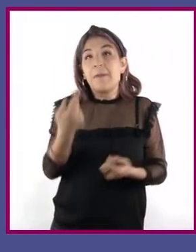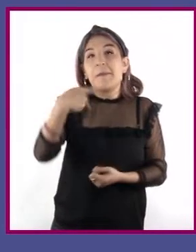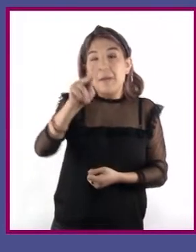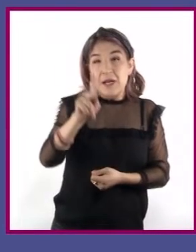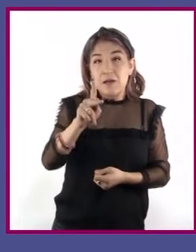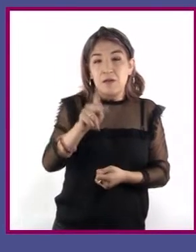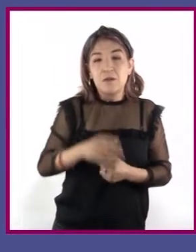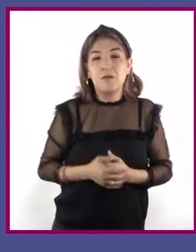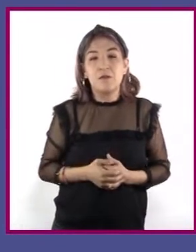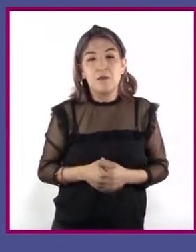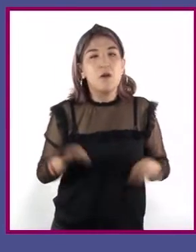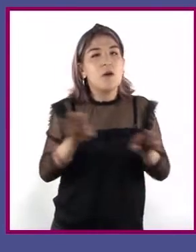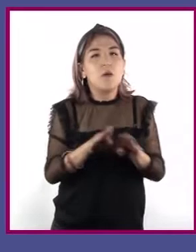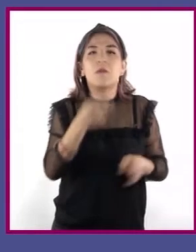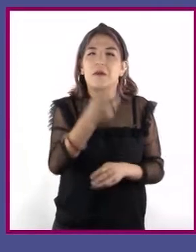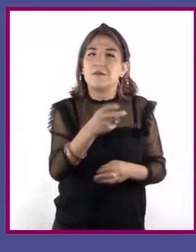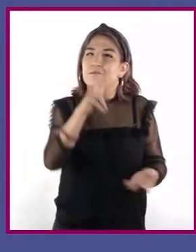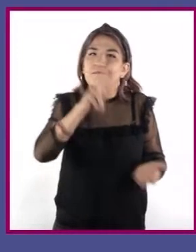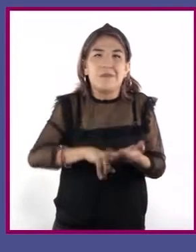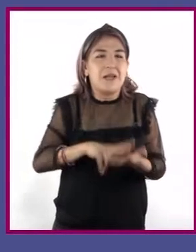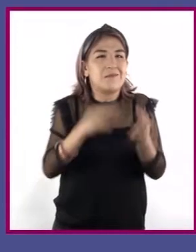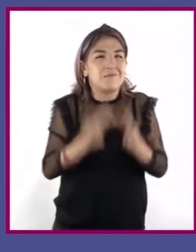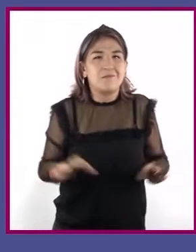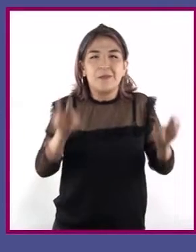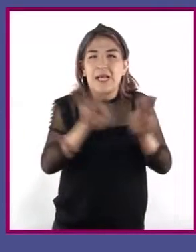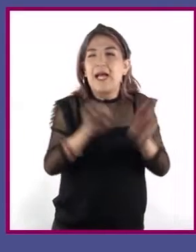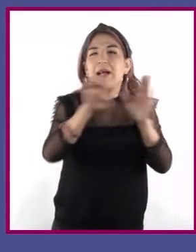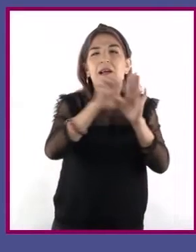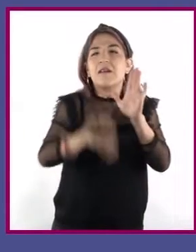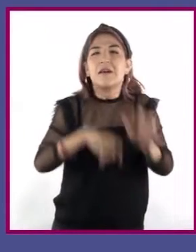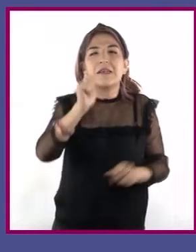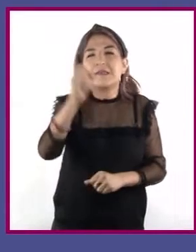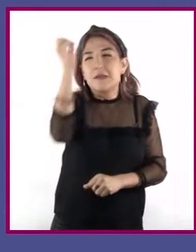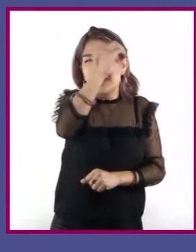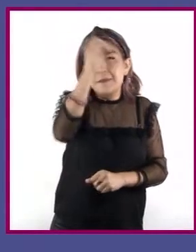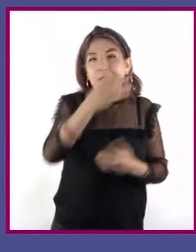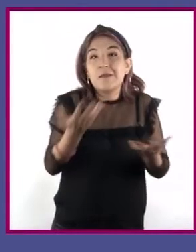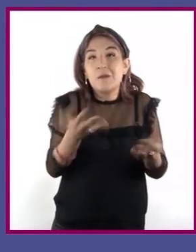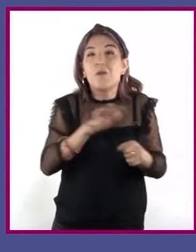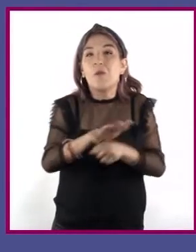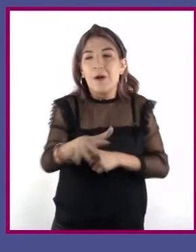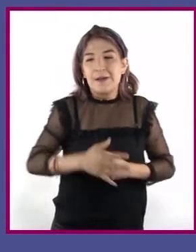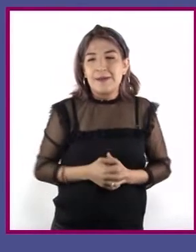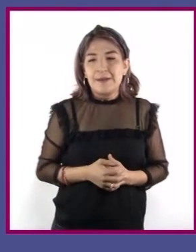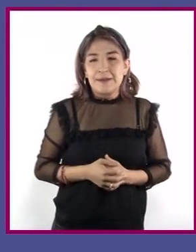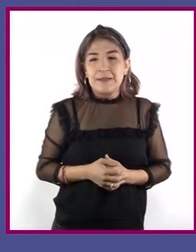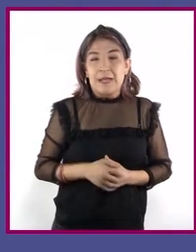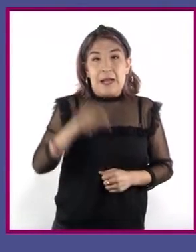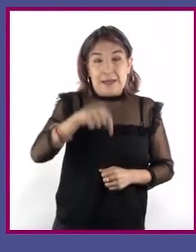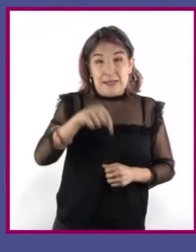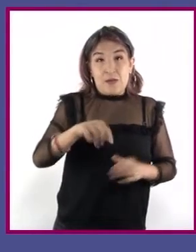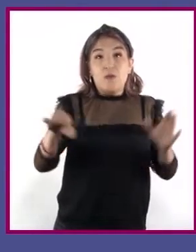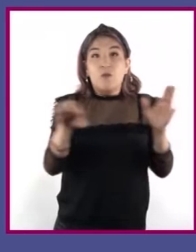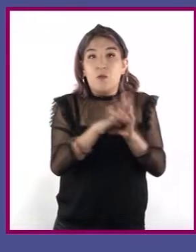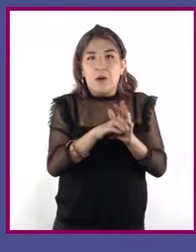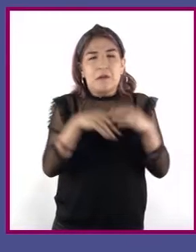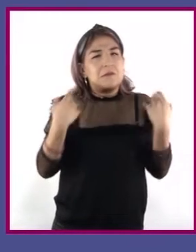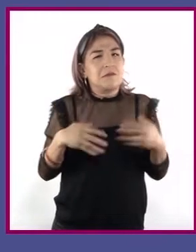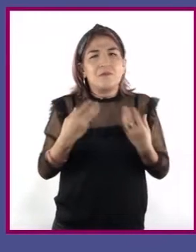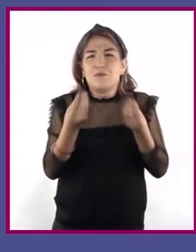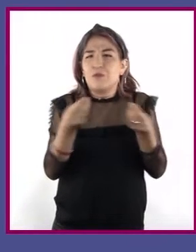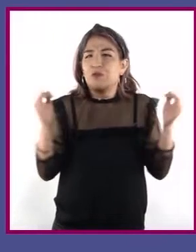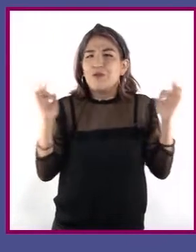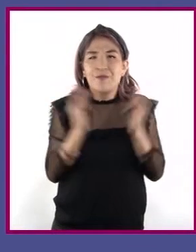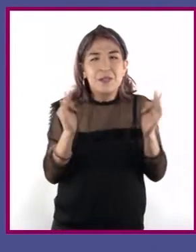no les agregó o quita valor de verdad. Un ejemplo de opinión podría ser, en esta habitación hace demasiado frío.